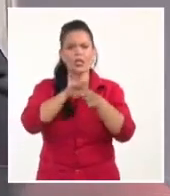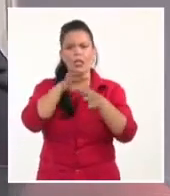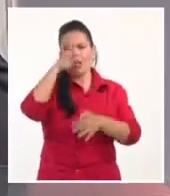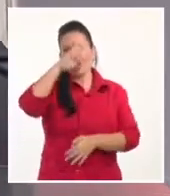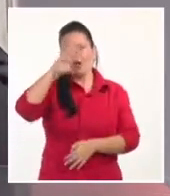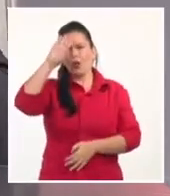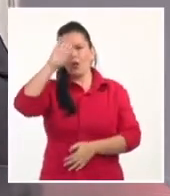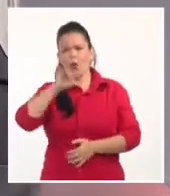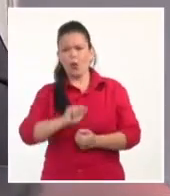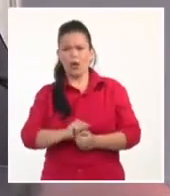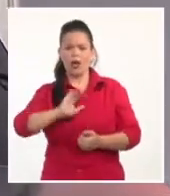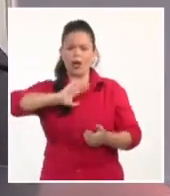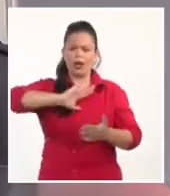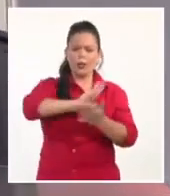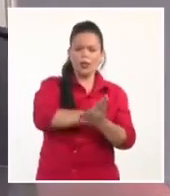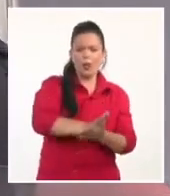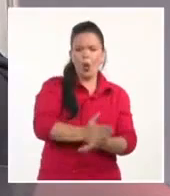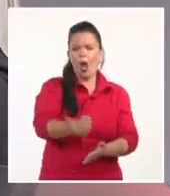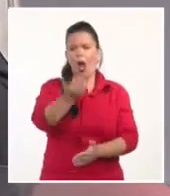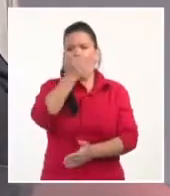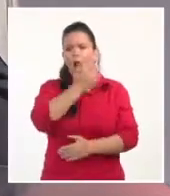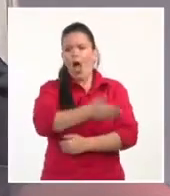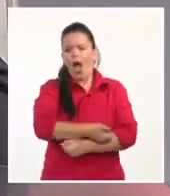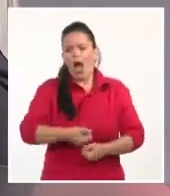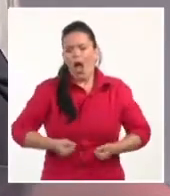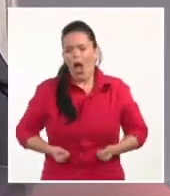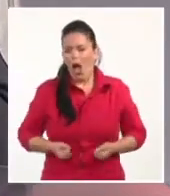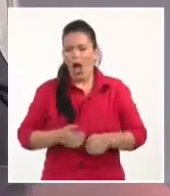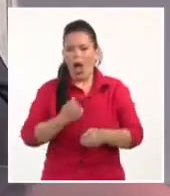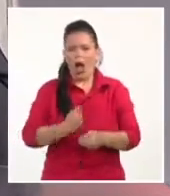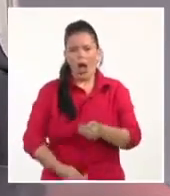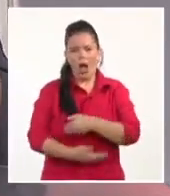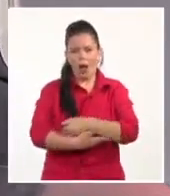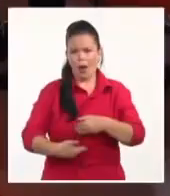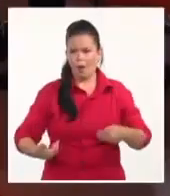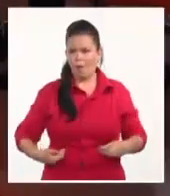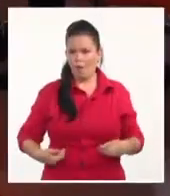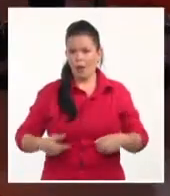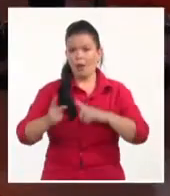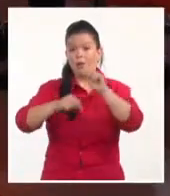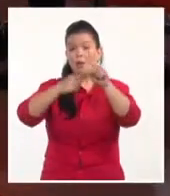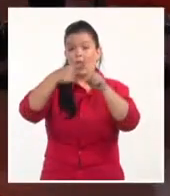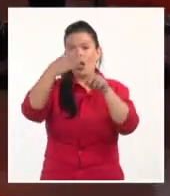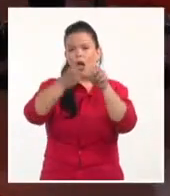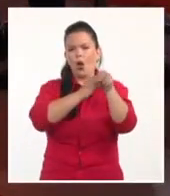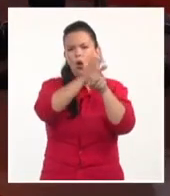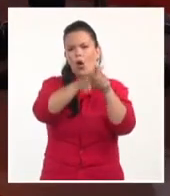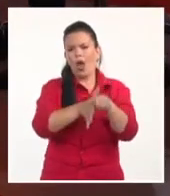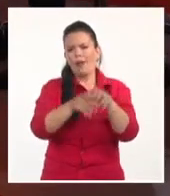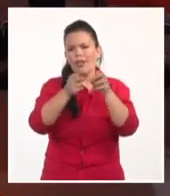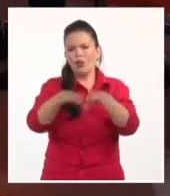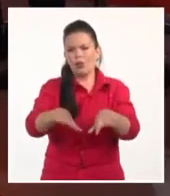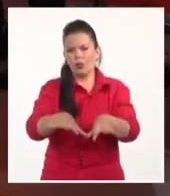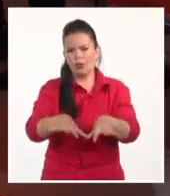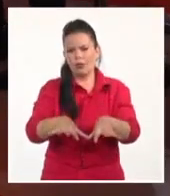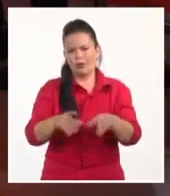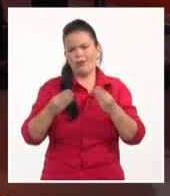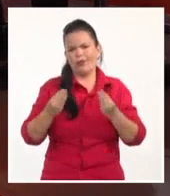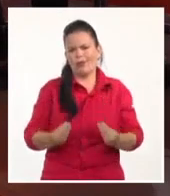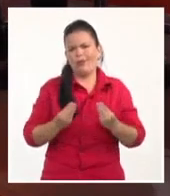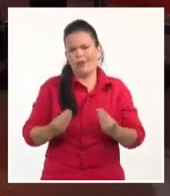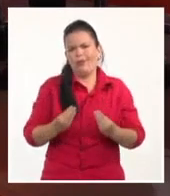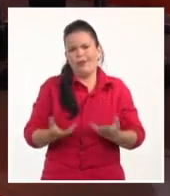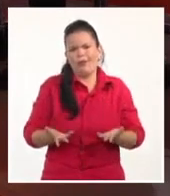municiones semánticas que impactan, porque esta es la otra cosa. Detrás de aquí, detrás de todo esto, ni siquiera a veces hay mucha